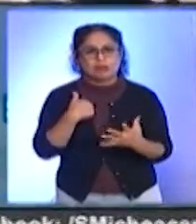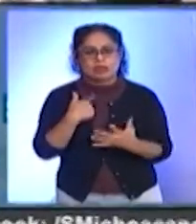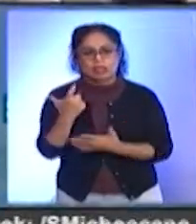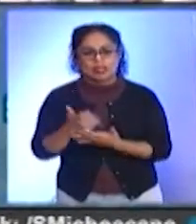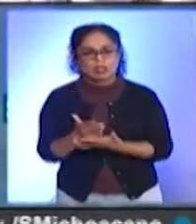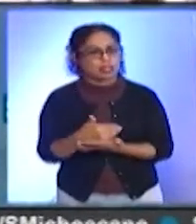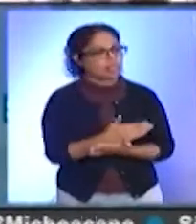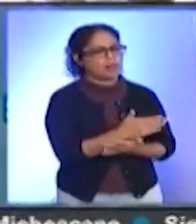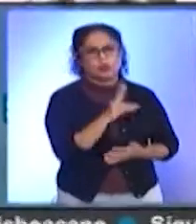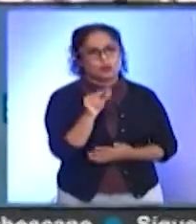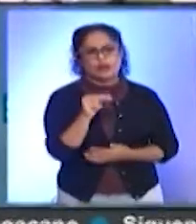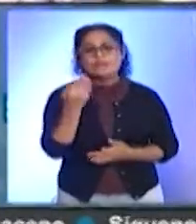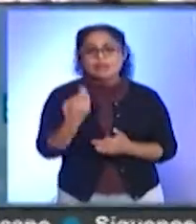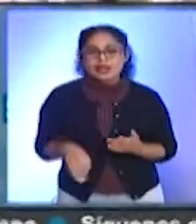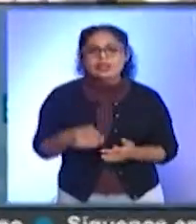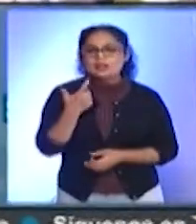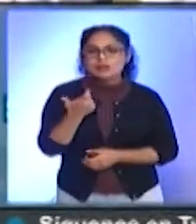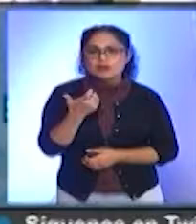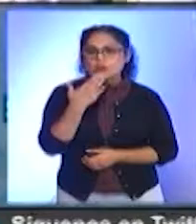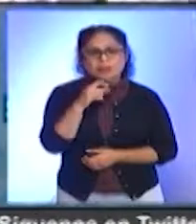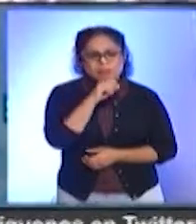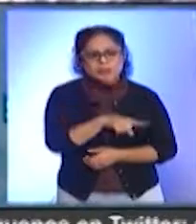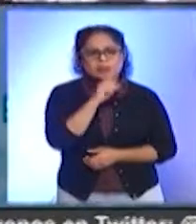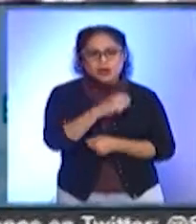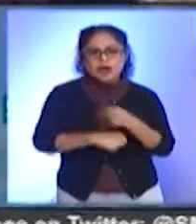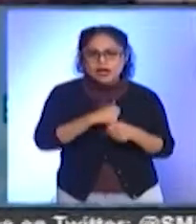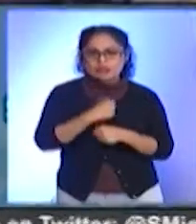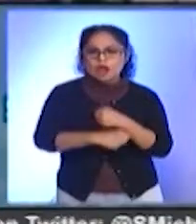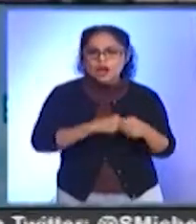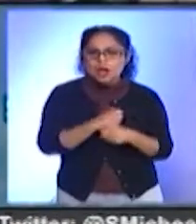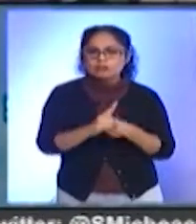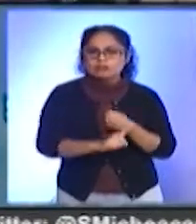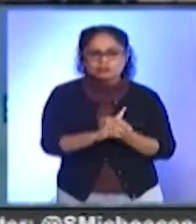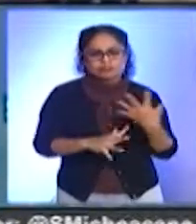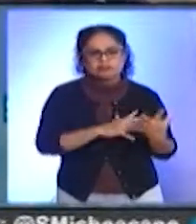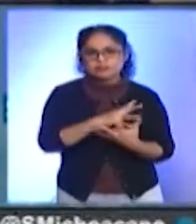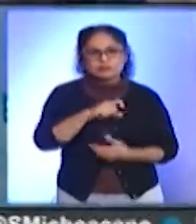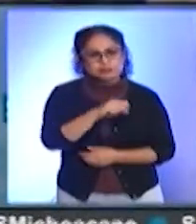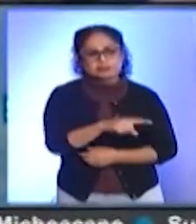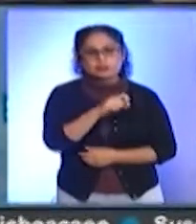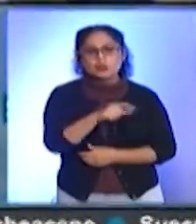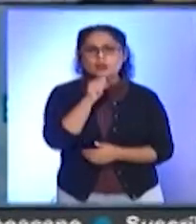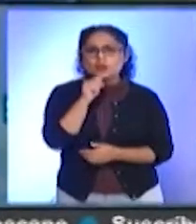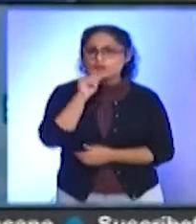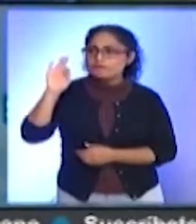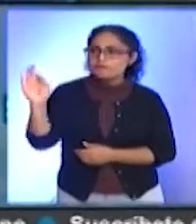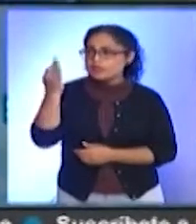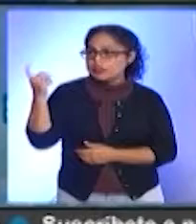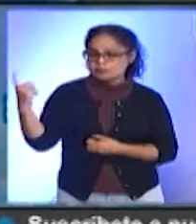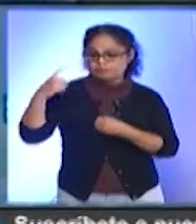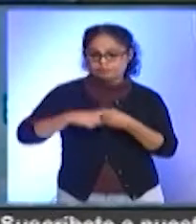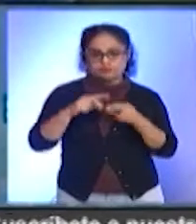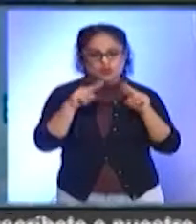hay déficit económicos por los años que tiene esta problemática educativa porque aún no aterriza la federalización de la nómina, insistió